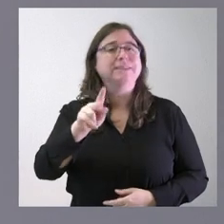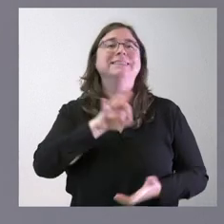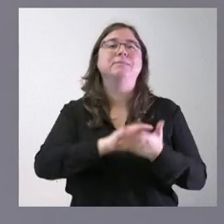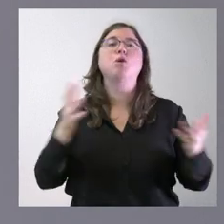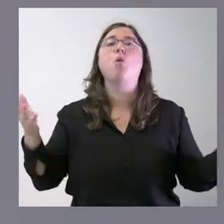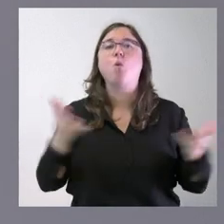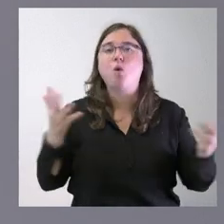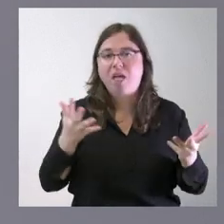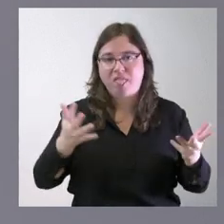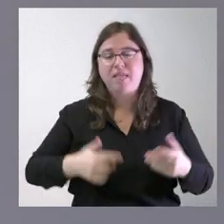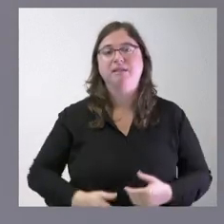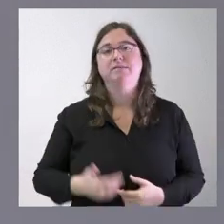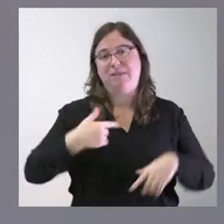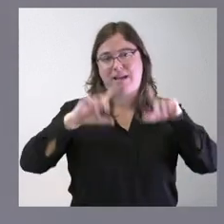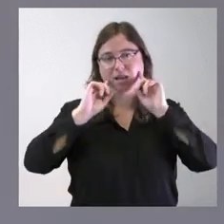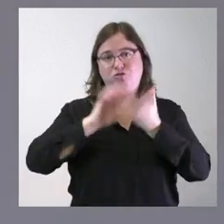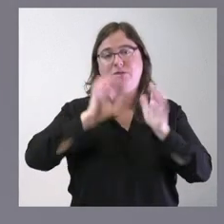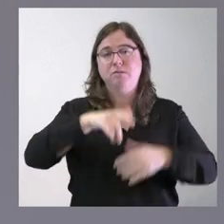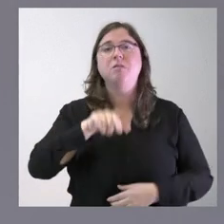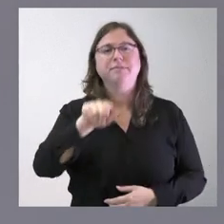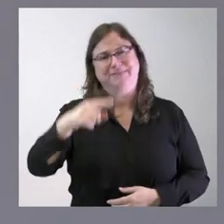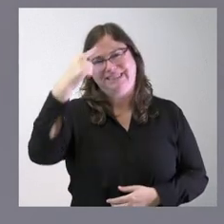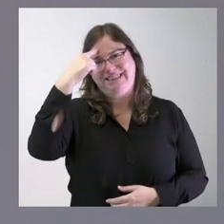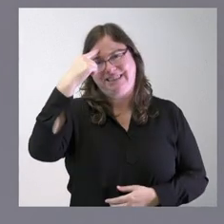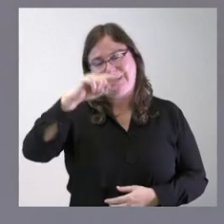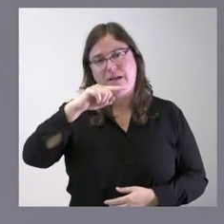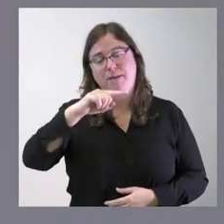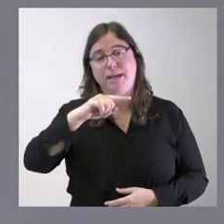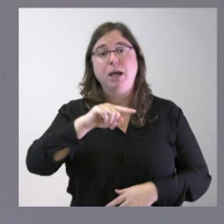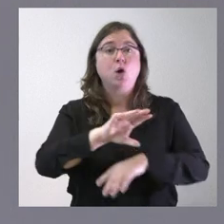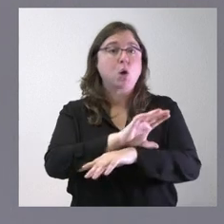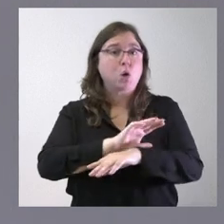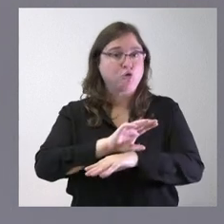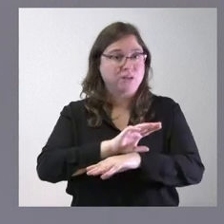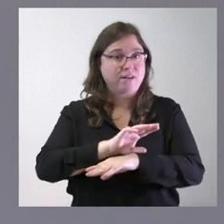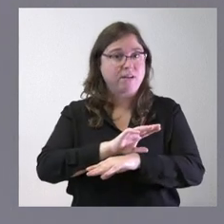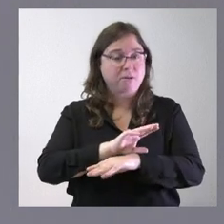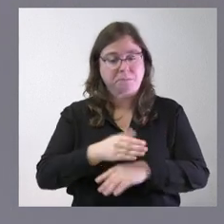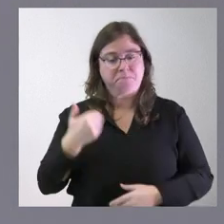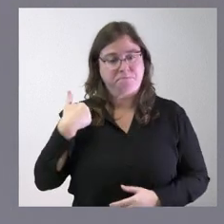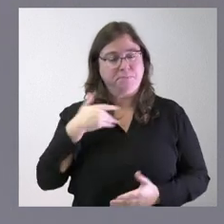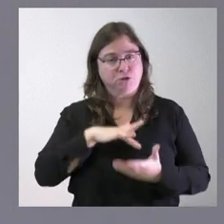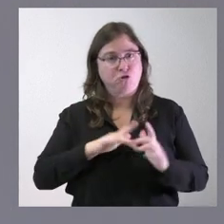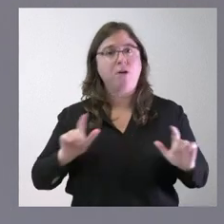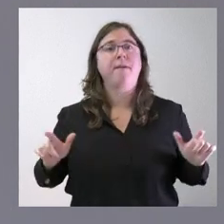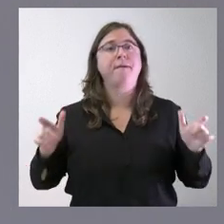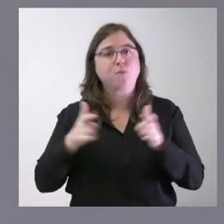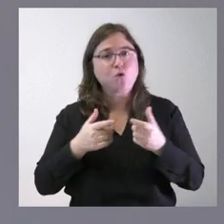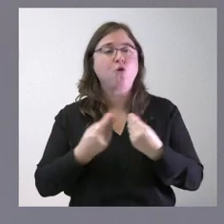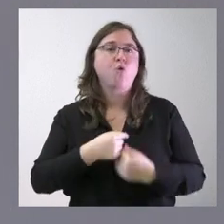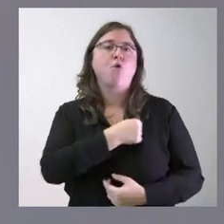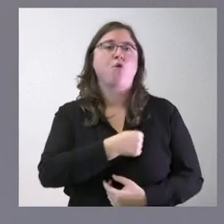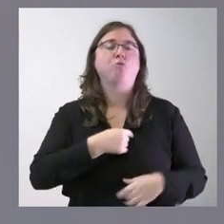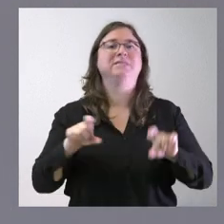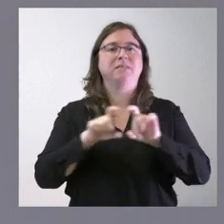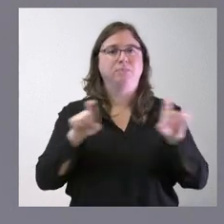urgencias y emergencias en el caso de Castilla y León ahí sabe usted que el consejero se reunió con el comité de empresa se